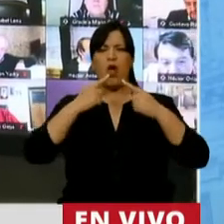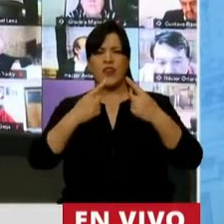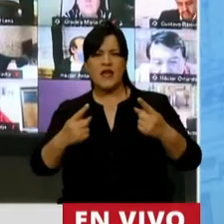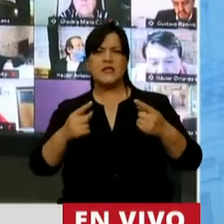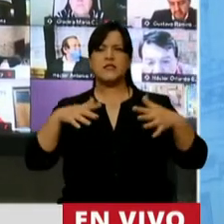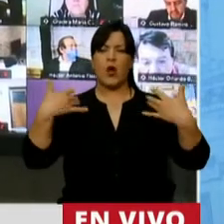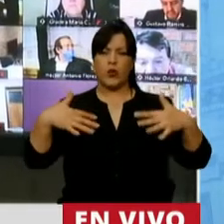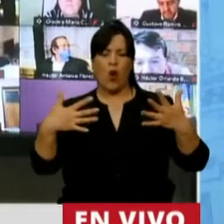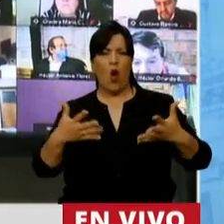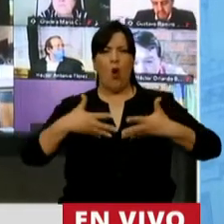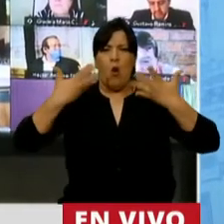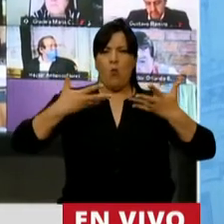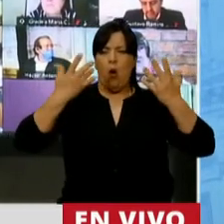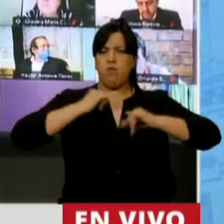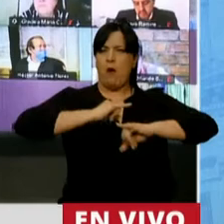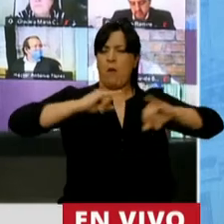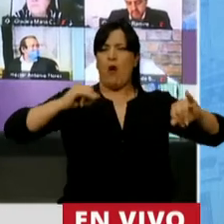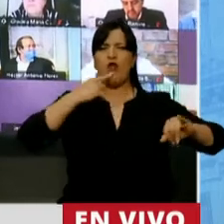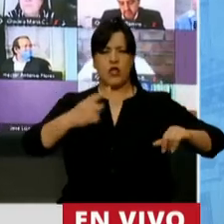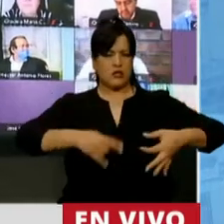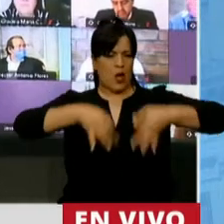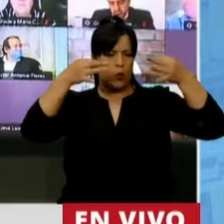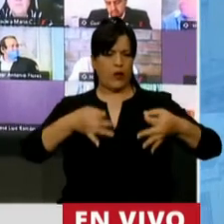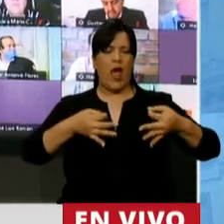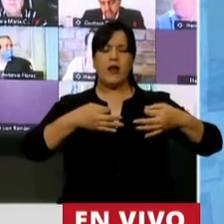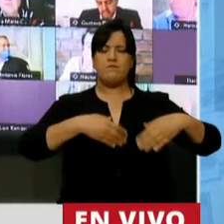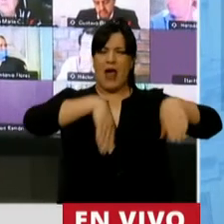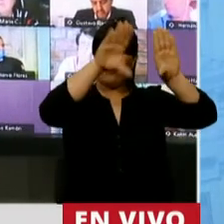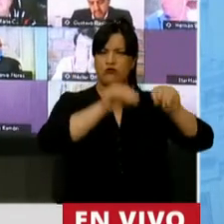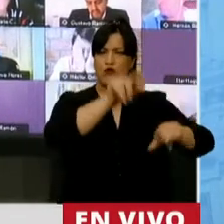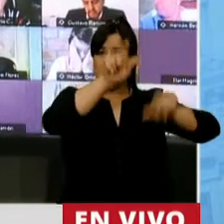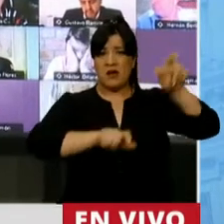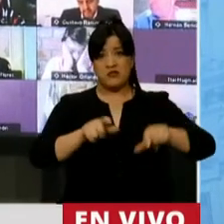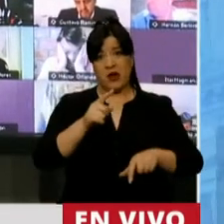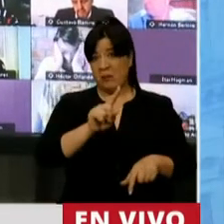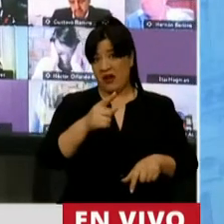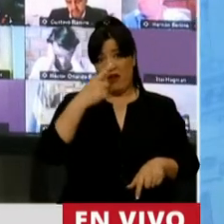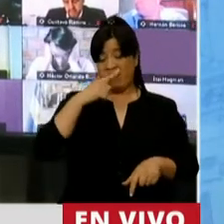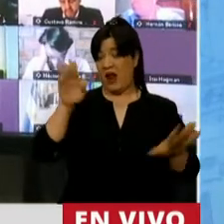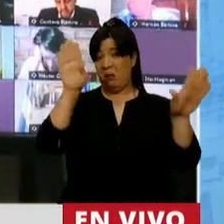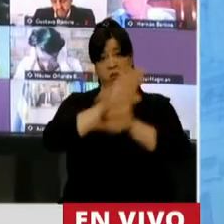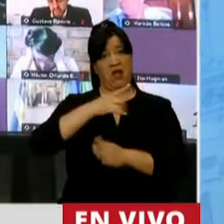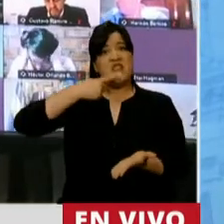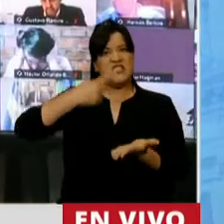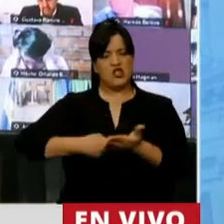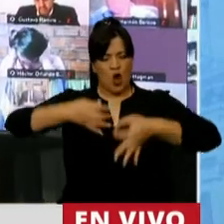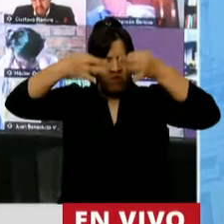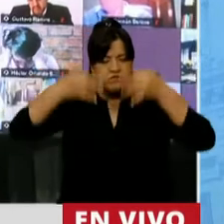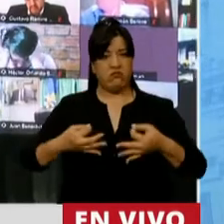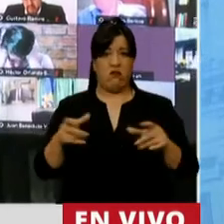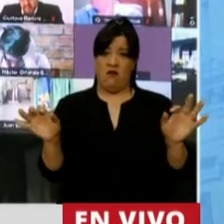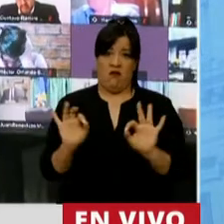altisonante bregar por el bienestar de todos, pocos se interesan en tomar decisiones firmes